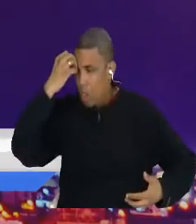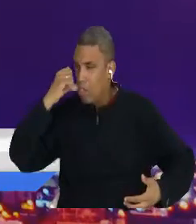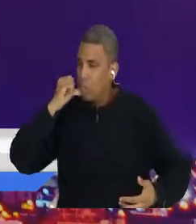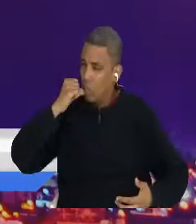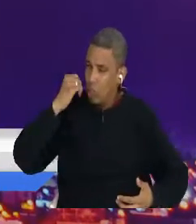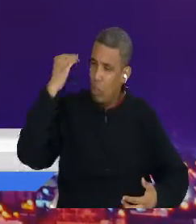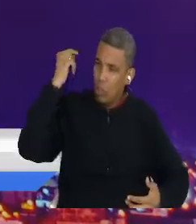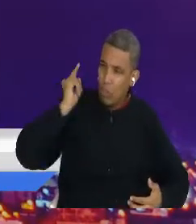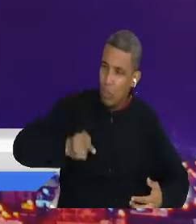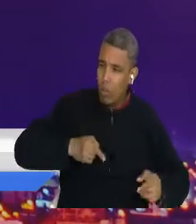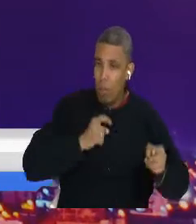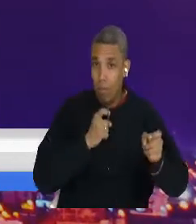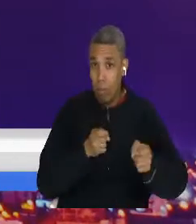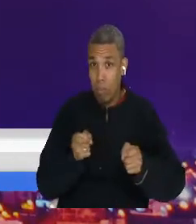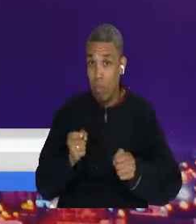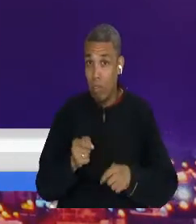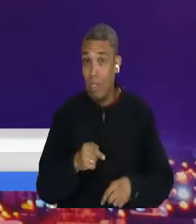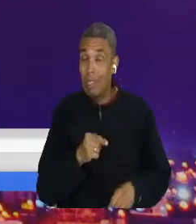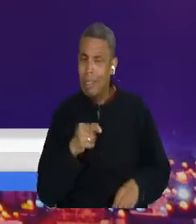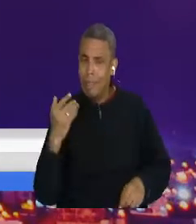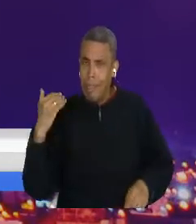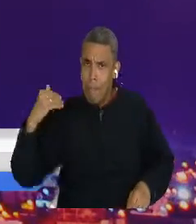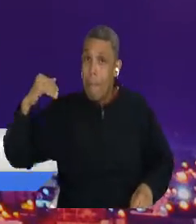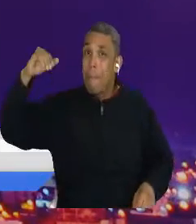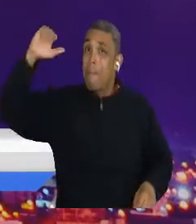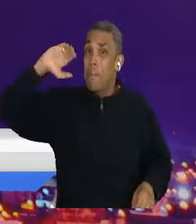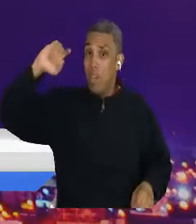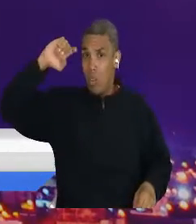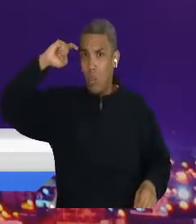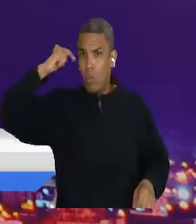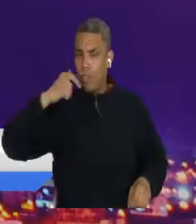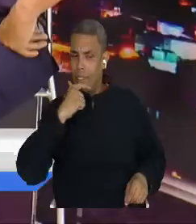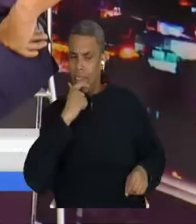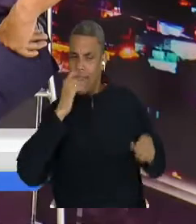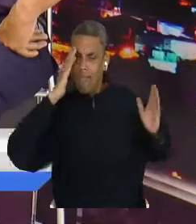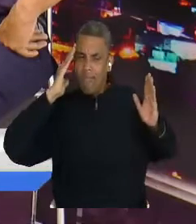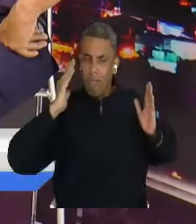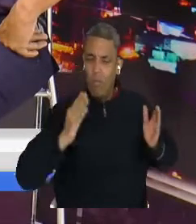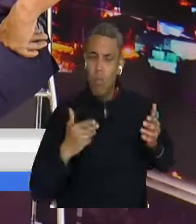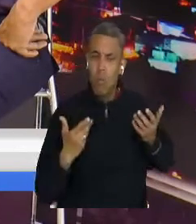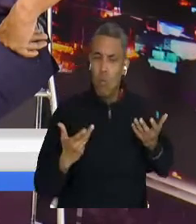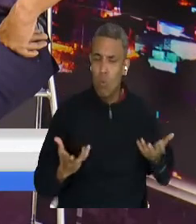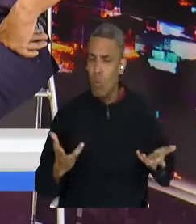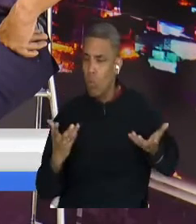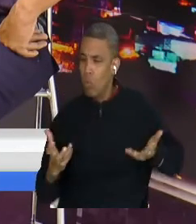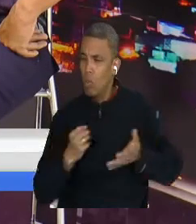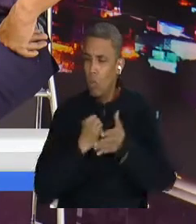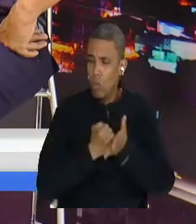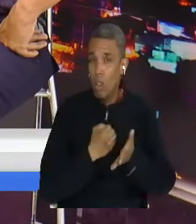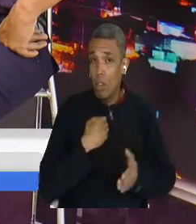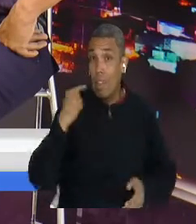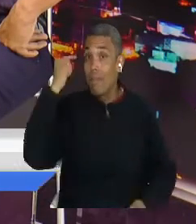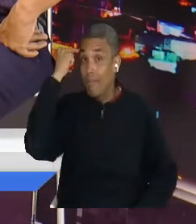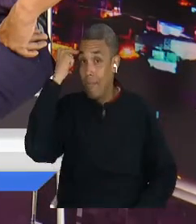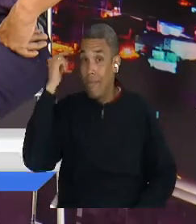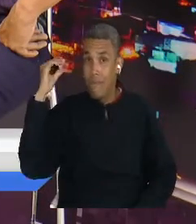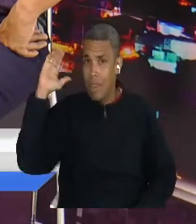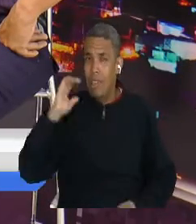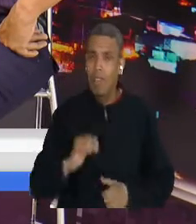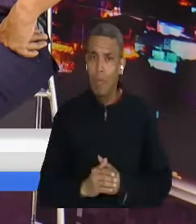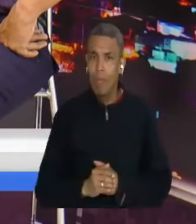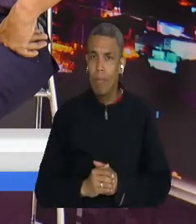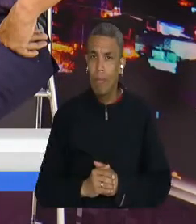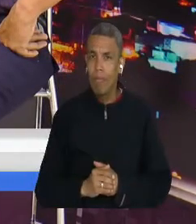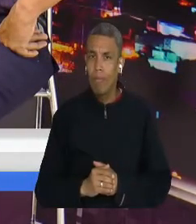comenzar con otro actor armado, que no es el único que ha venido generando dinámicas de conflicto en nuestro país, que es el